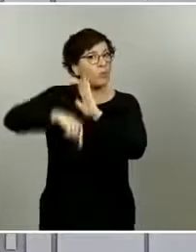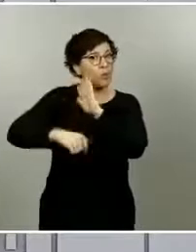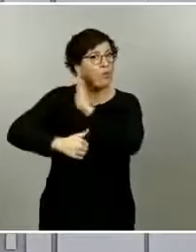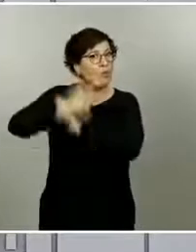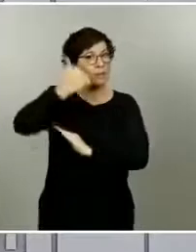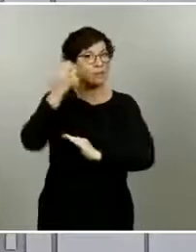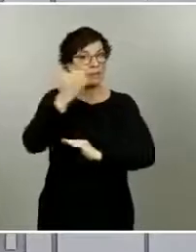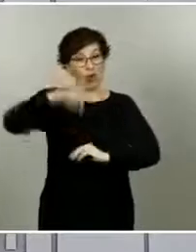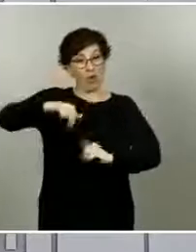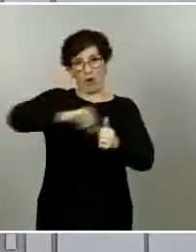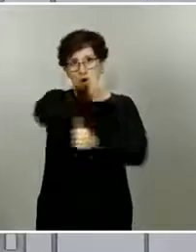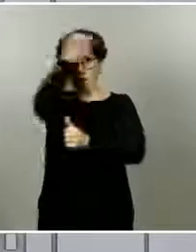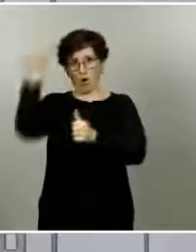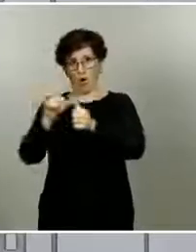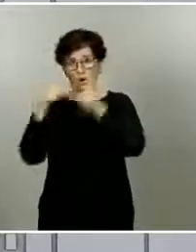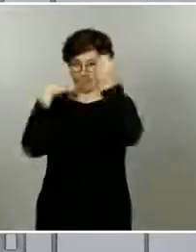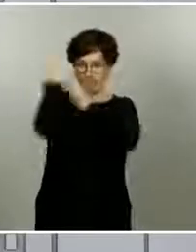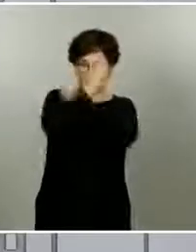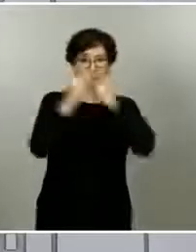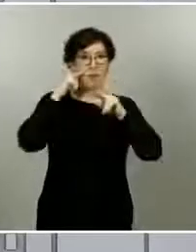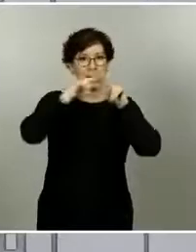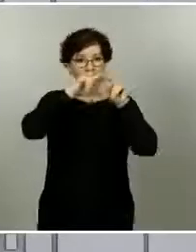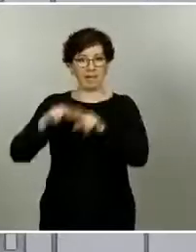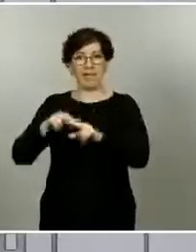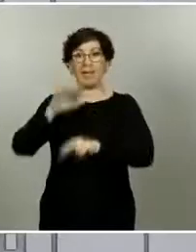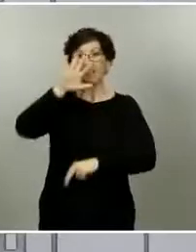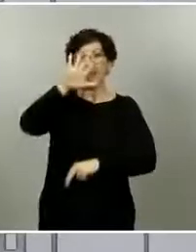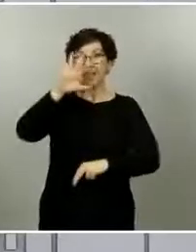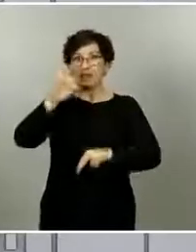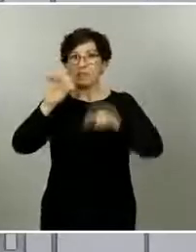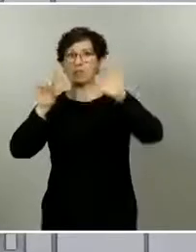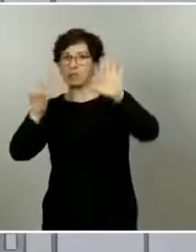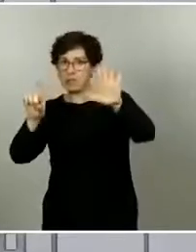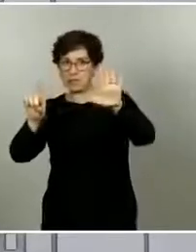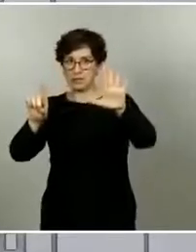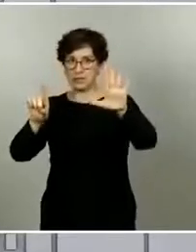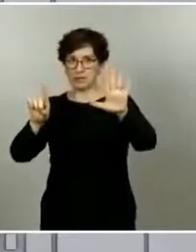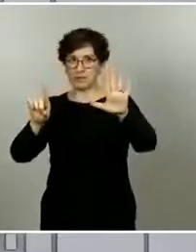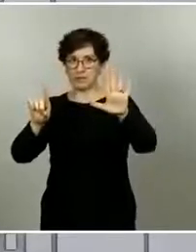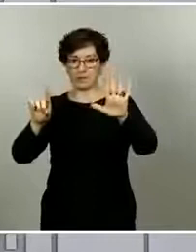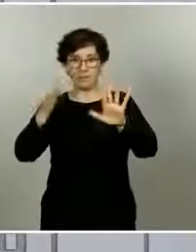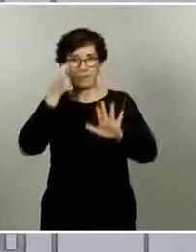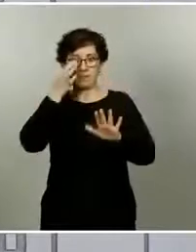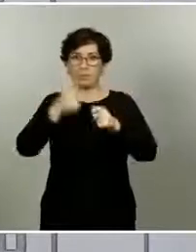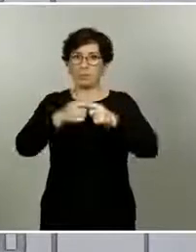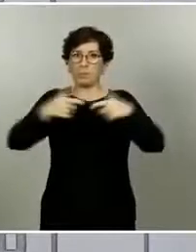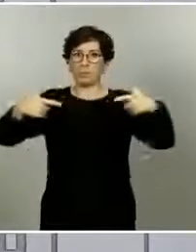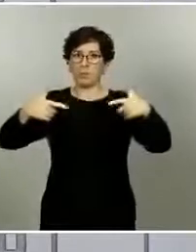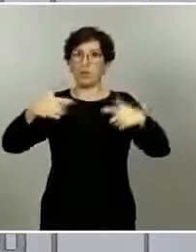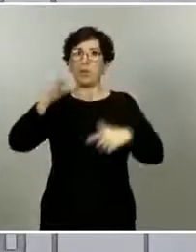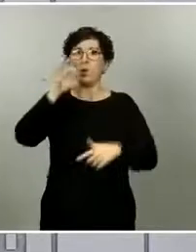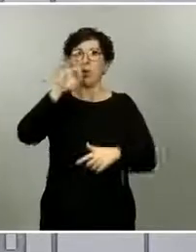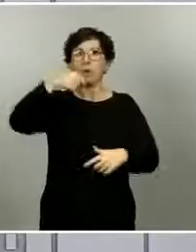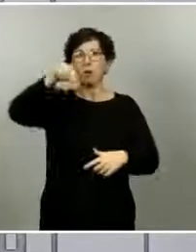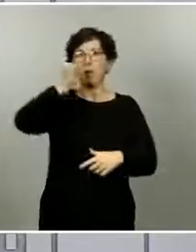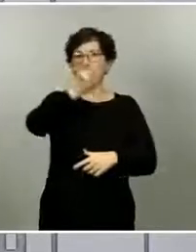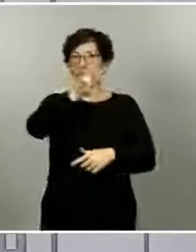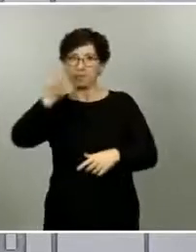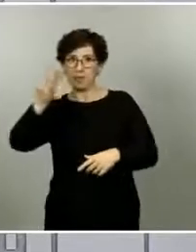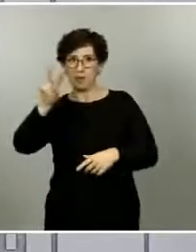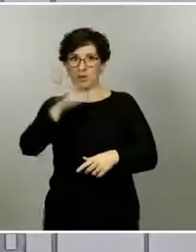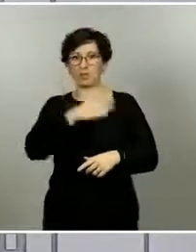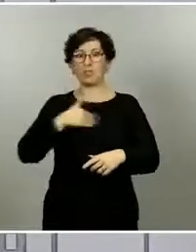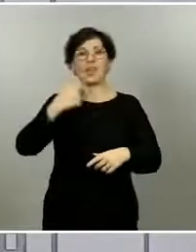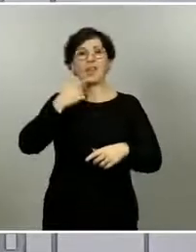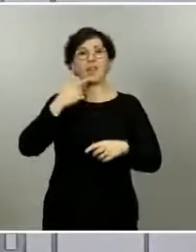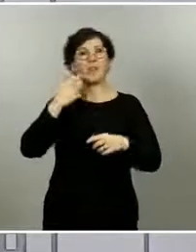Todo esto lo vamos a valorar a lo largo del día. Son, de hecho, 506 casos que representan un incremento del 0,22%. Nos